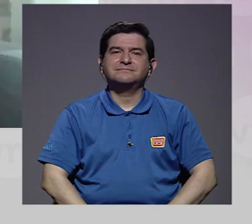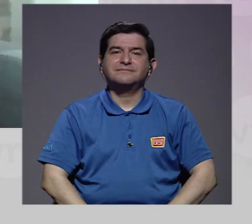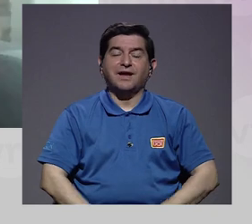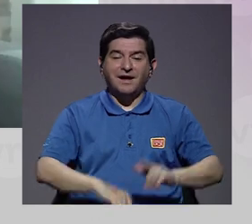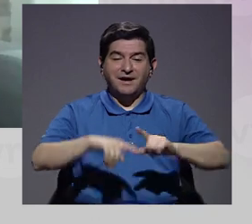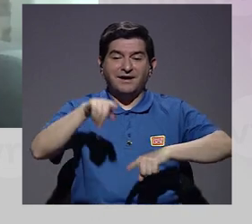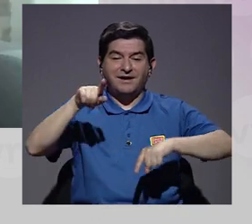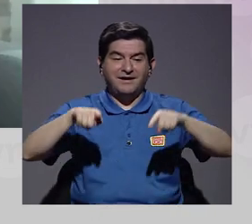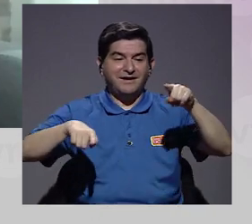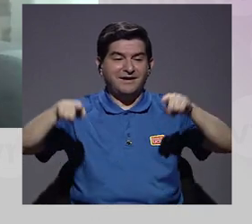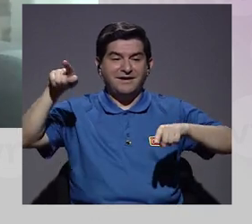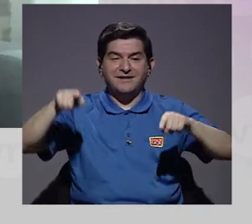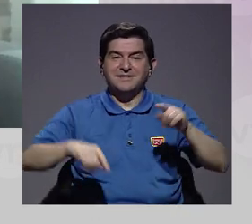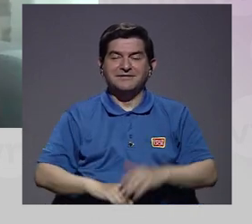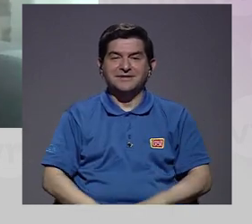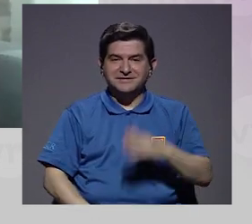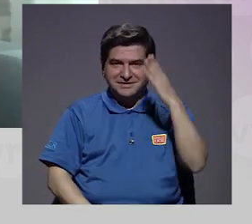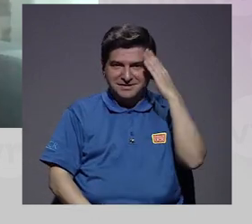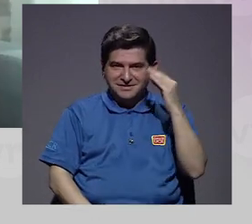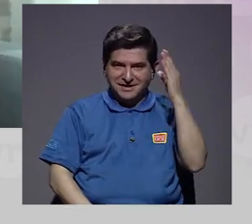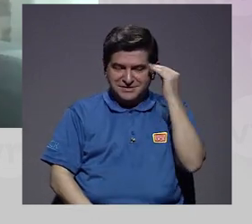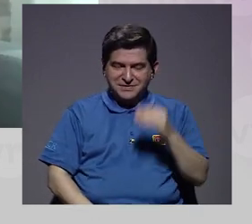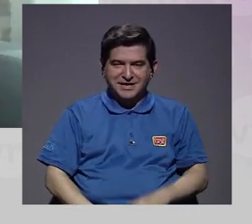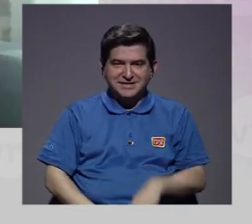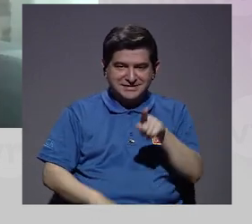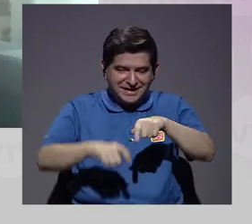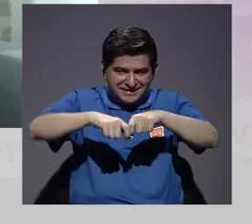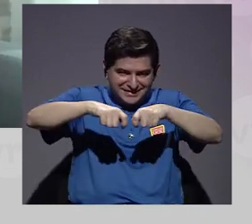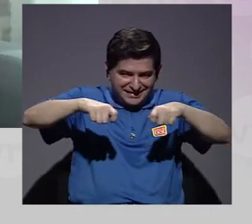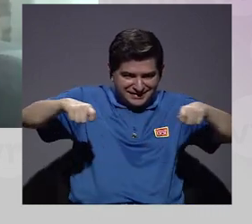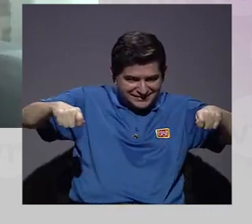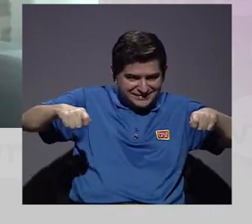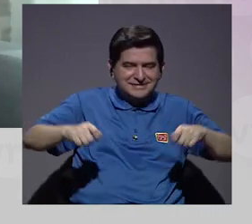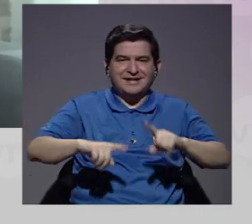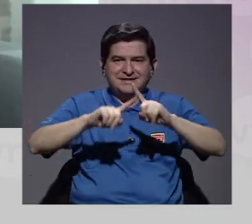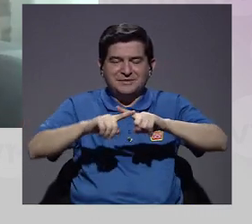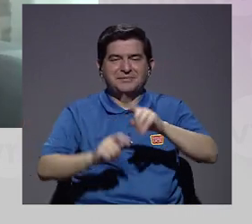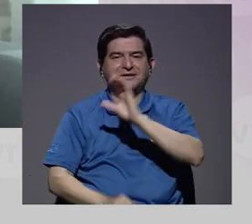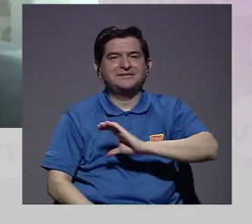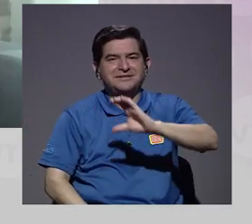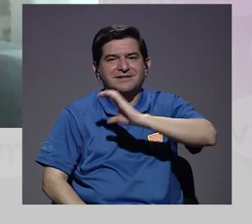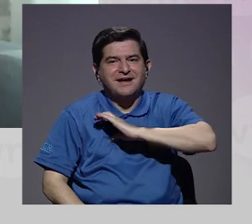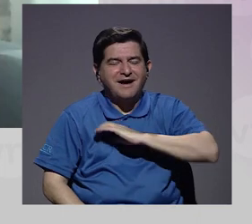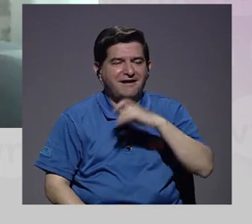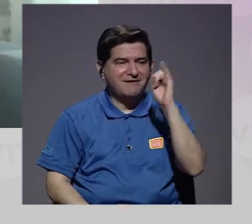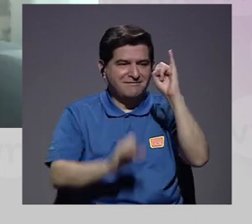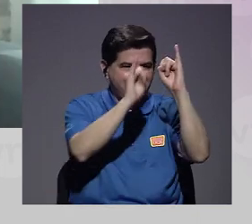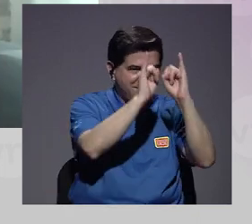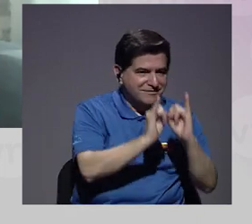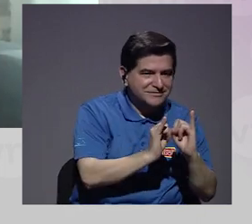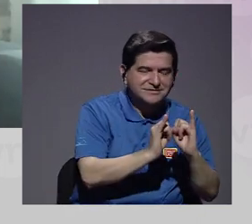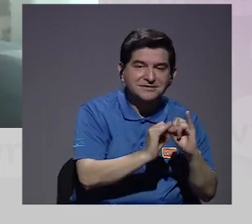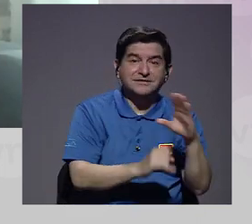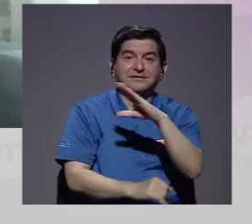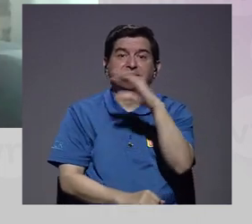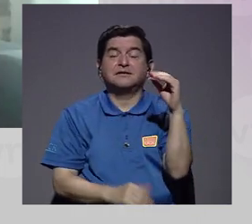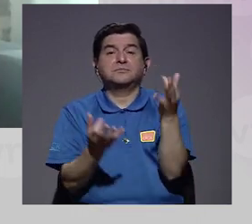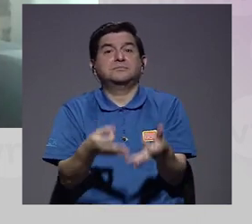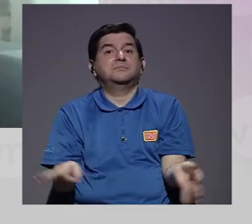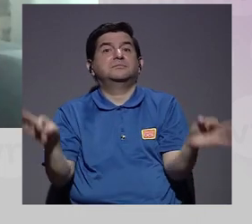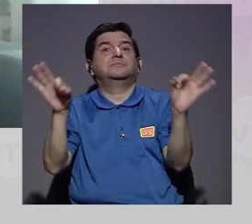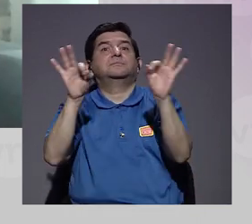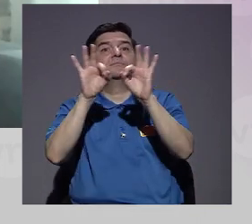Entonces, la diversidad de cómo se vive, la distancia va a depender de las características individuales